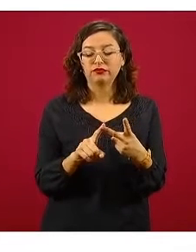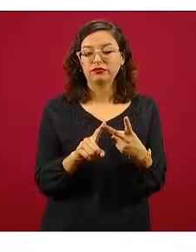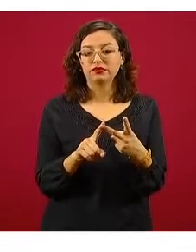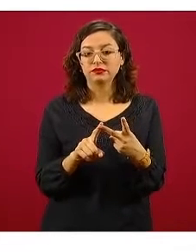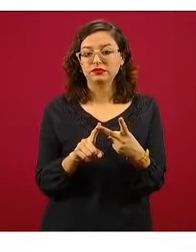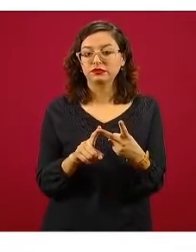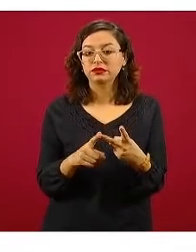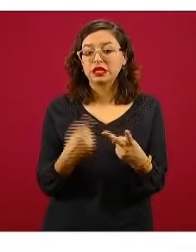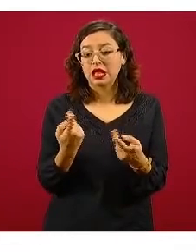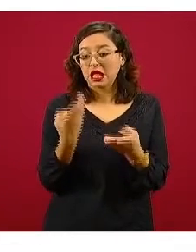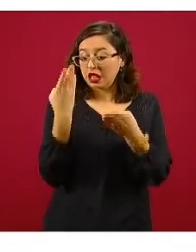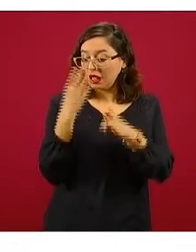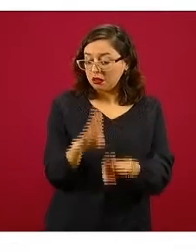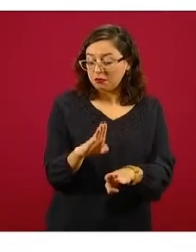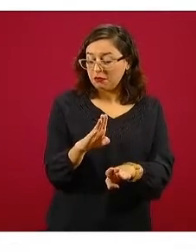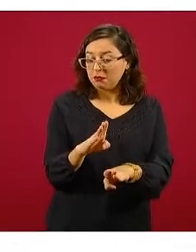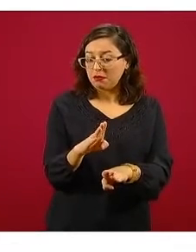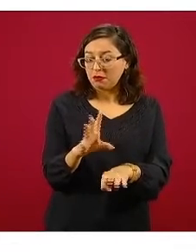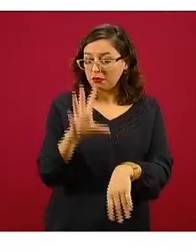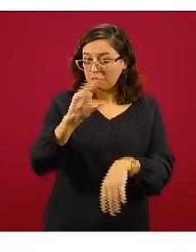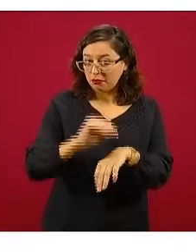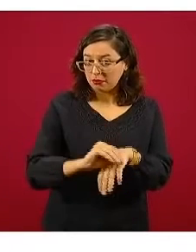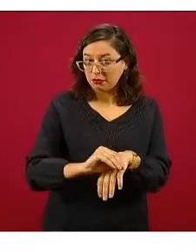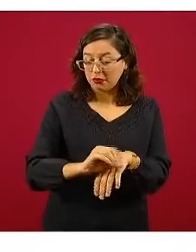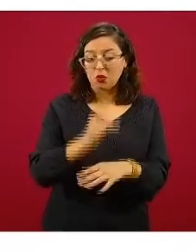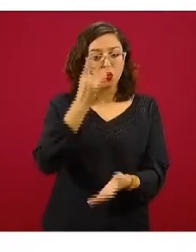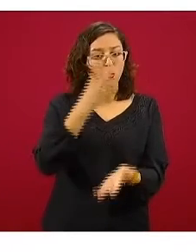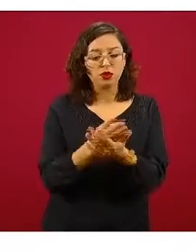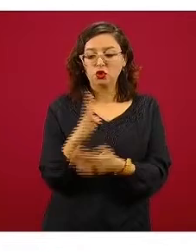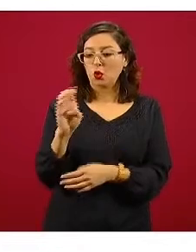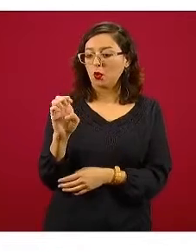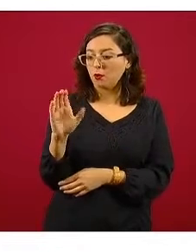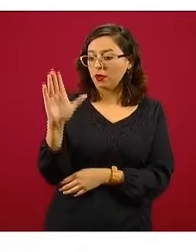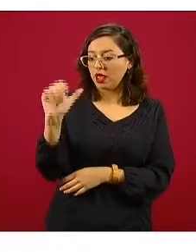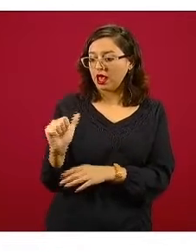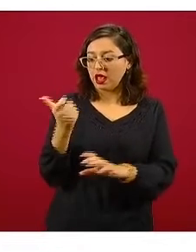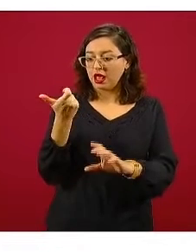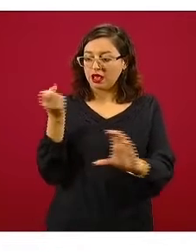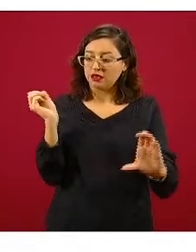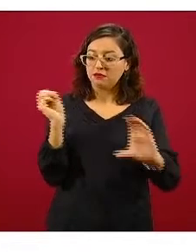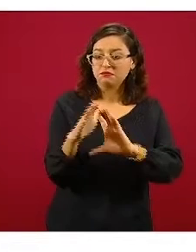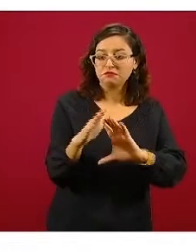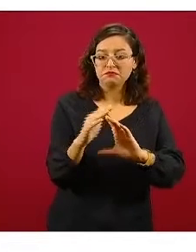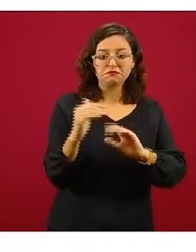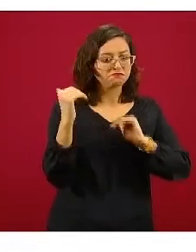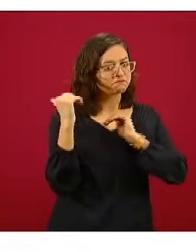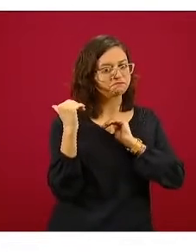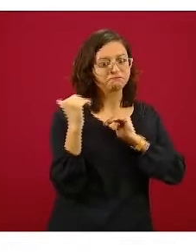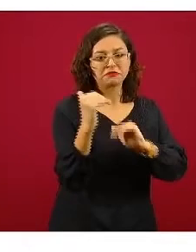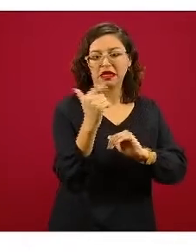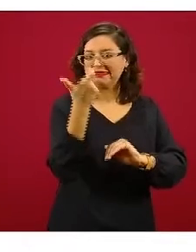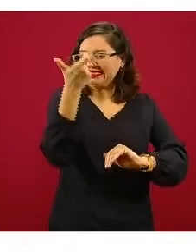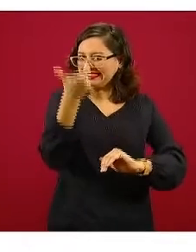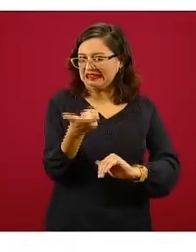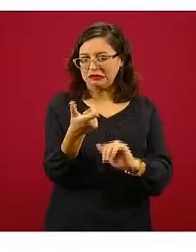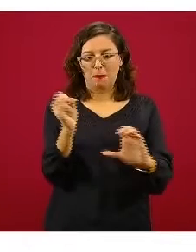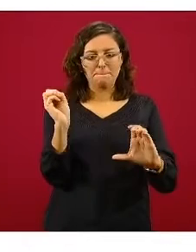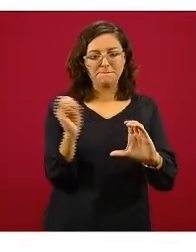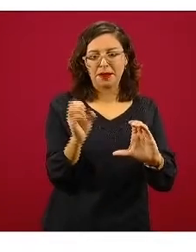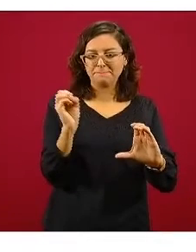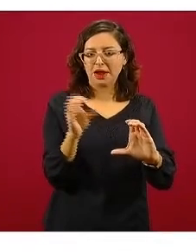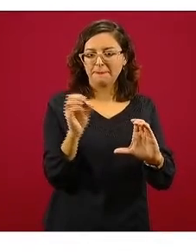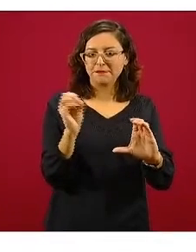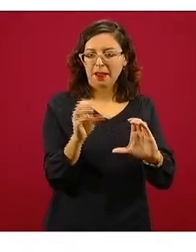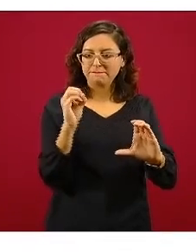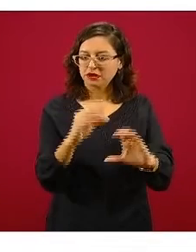principal de estas cuentas va a ser una beca y por lo tanto se puso un monto máximo en los recursos acumulados